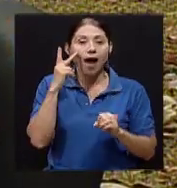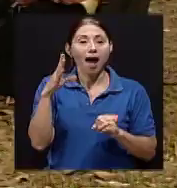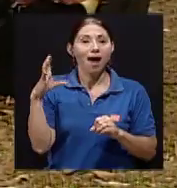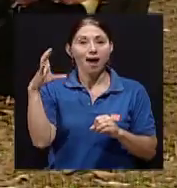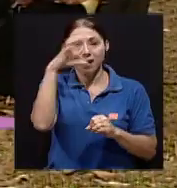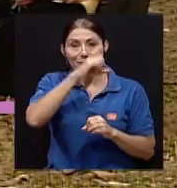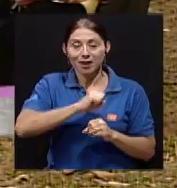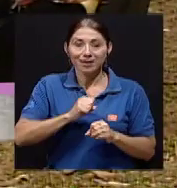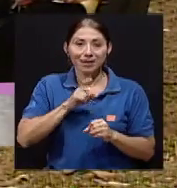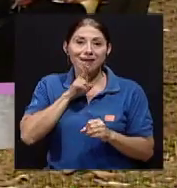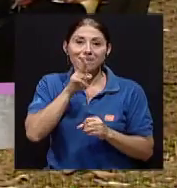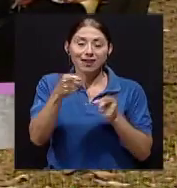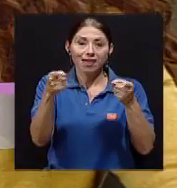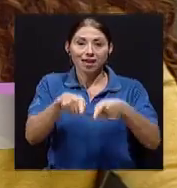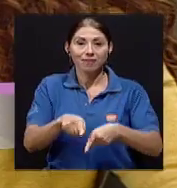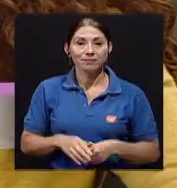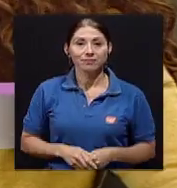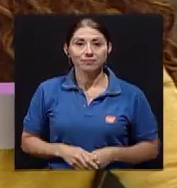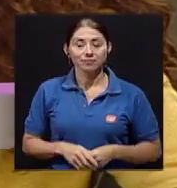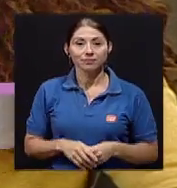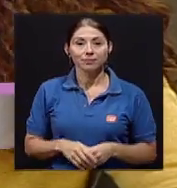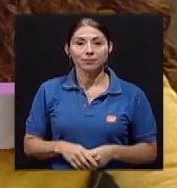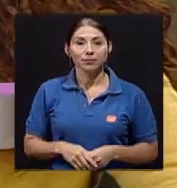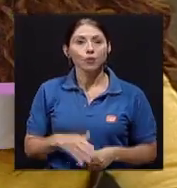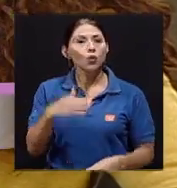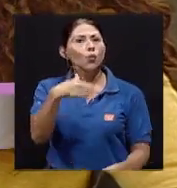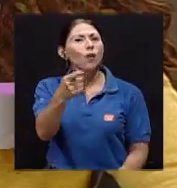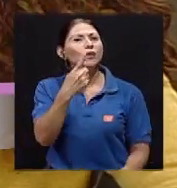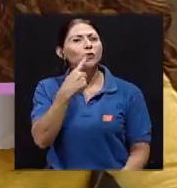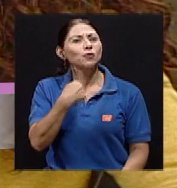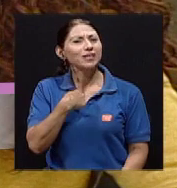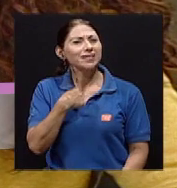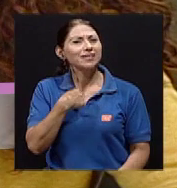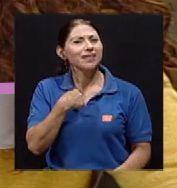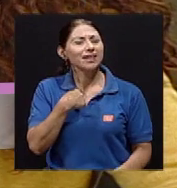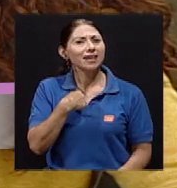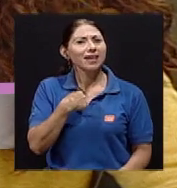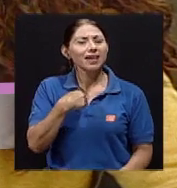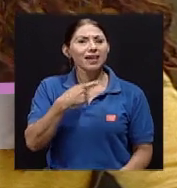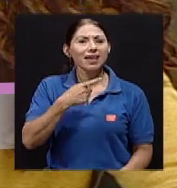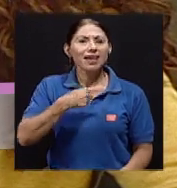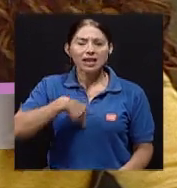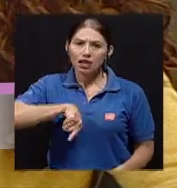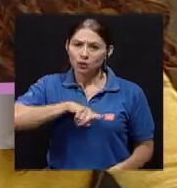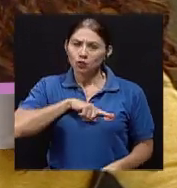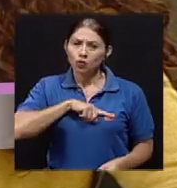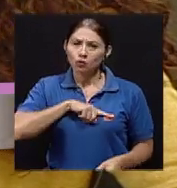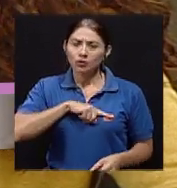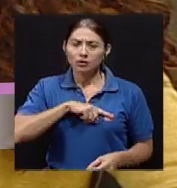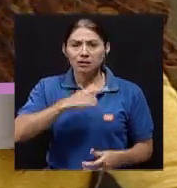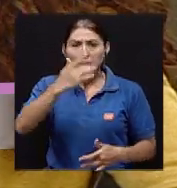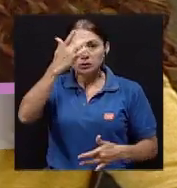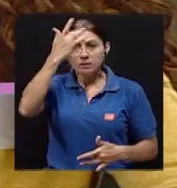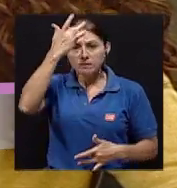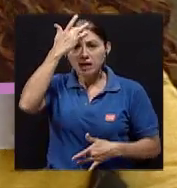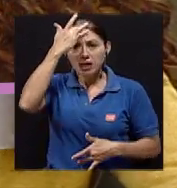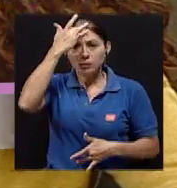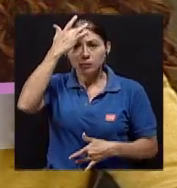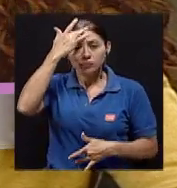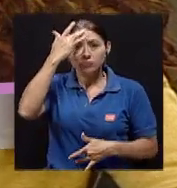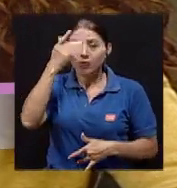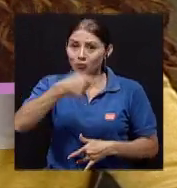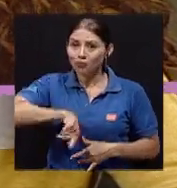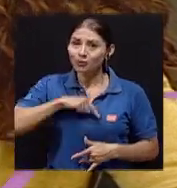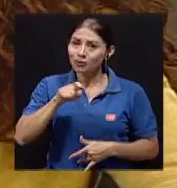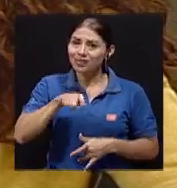lo que estoy buscando. Cuando nos dicen que estamos enfermos también a veces necesitamos como un aliento para